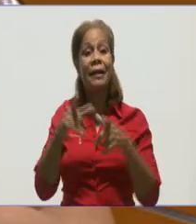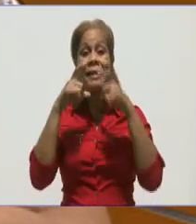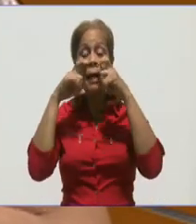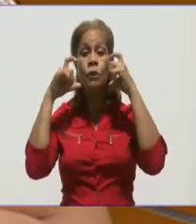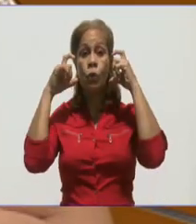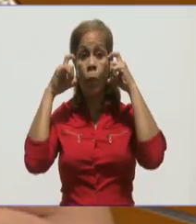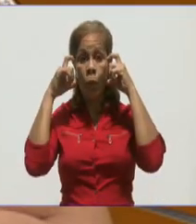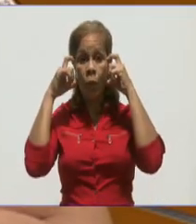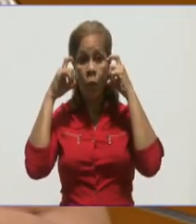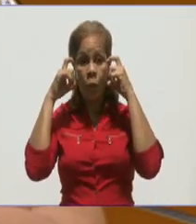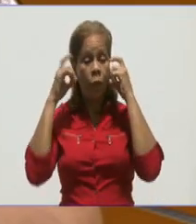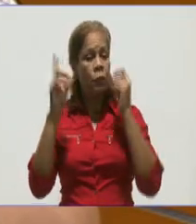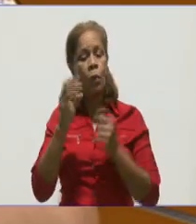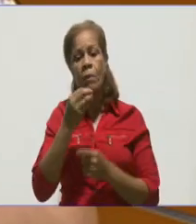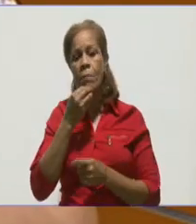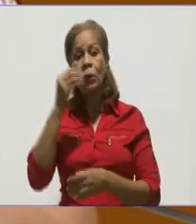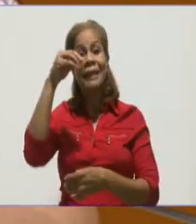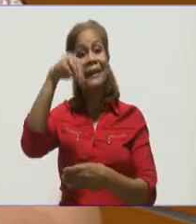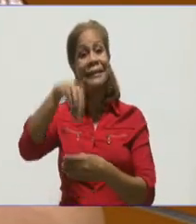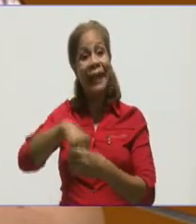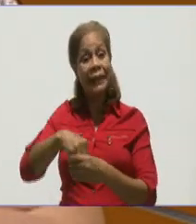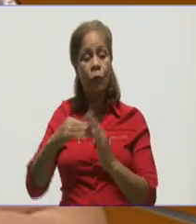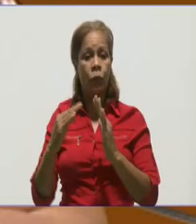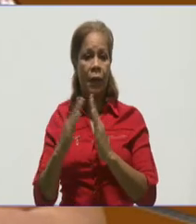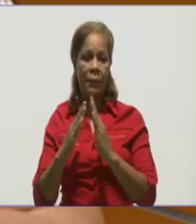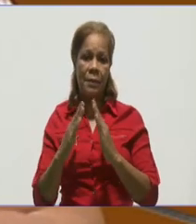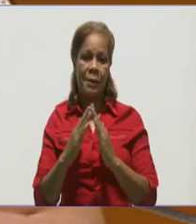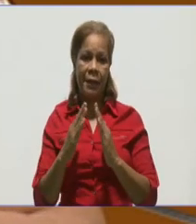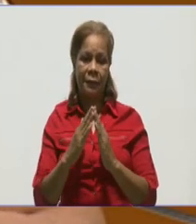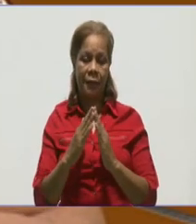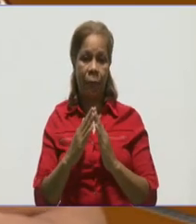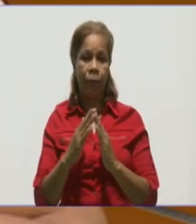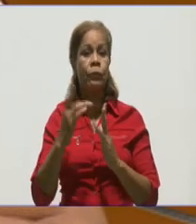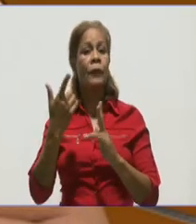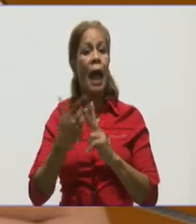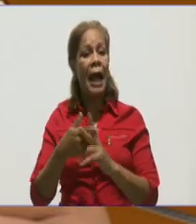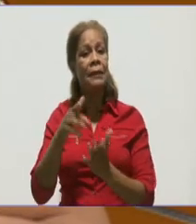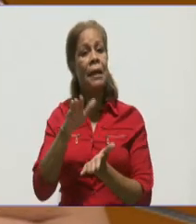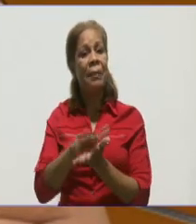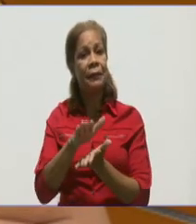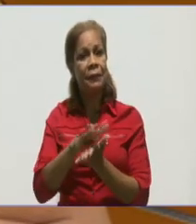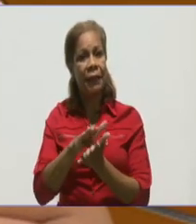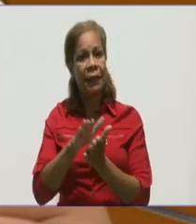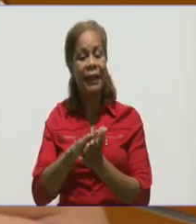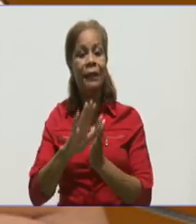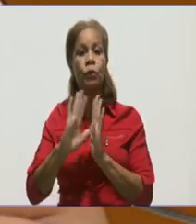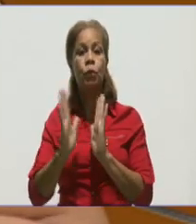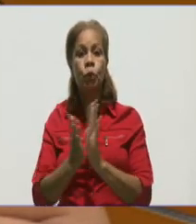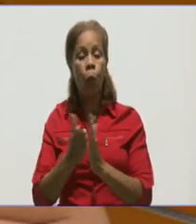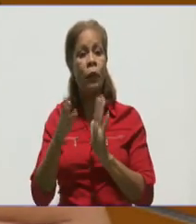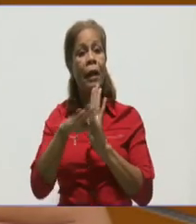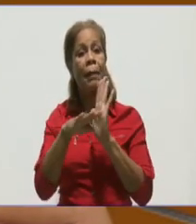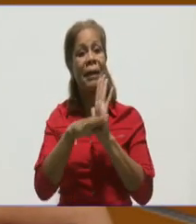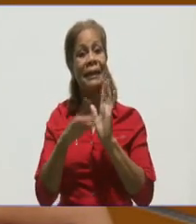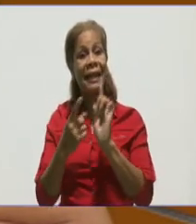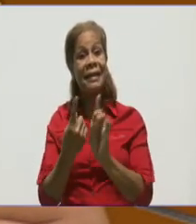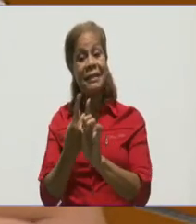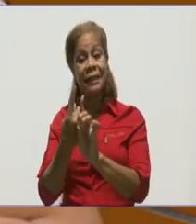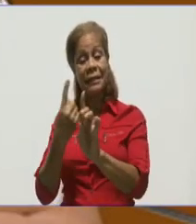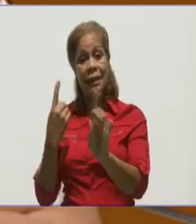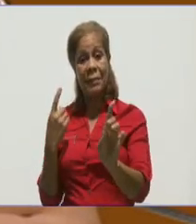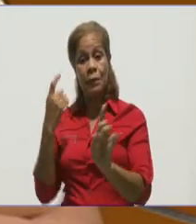nasobuco aún dentro de la vivienda. Hay que mantener las medidas de aislamiento, de distanciamiento